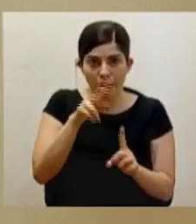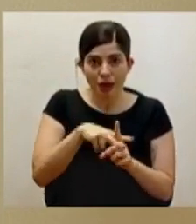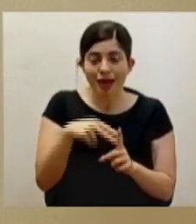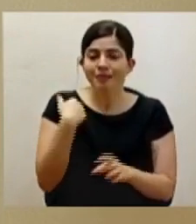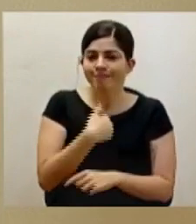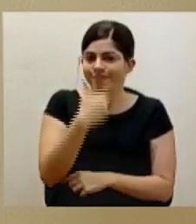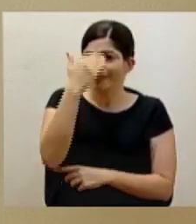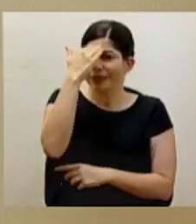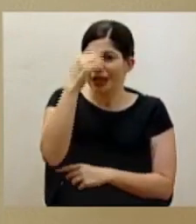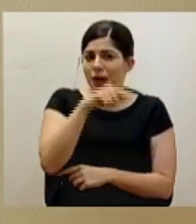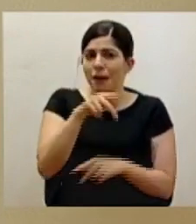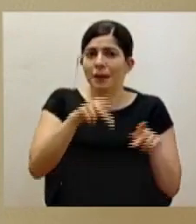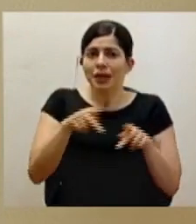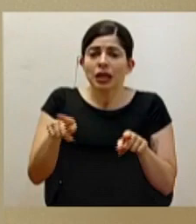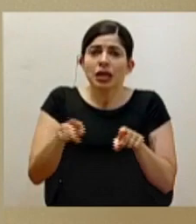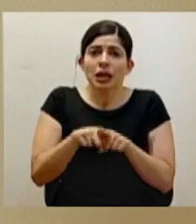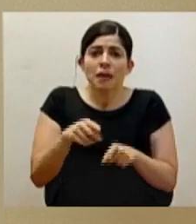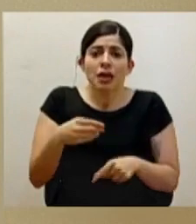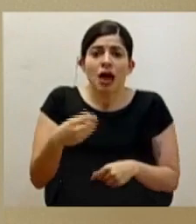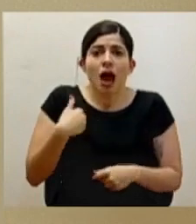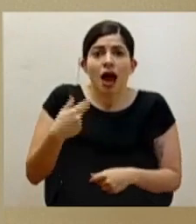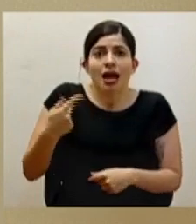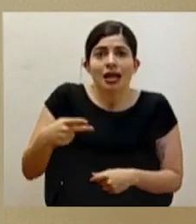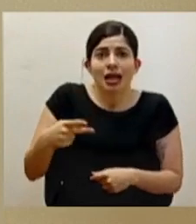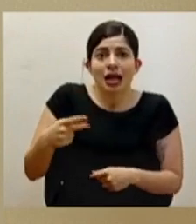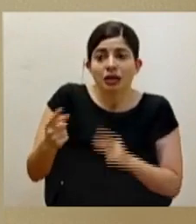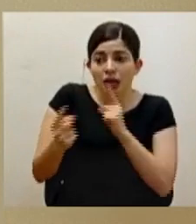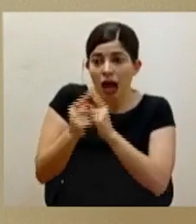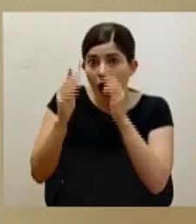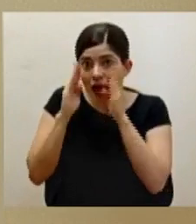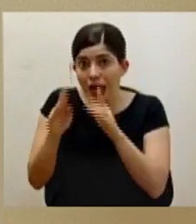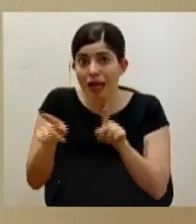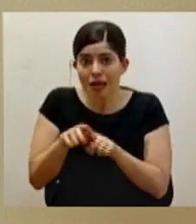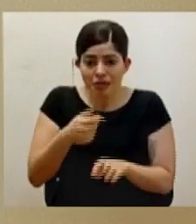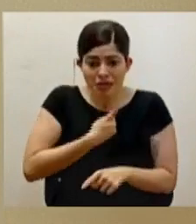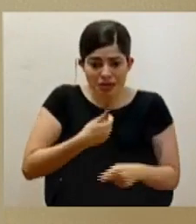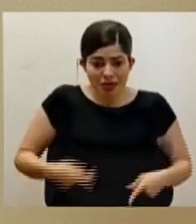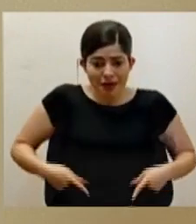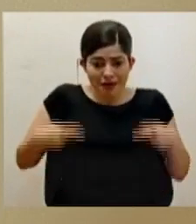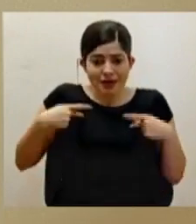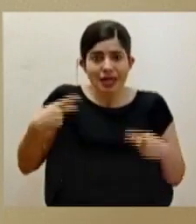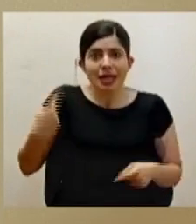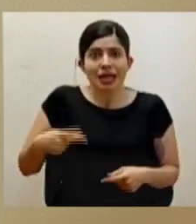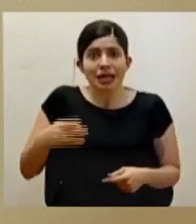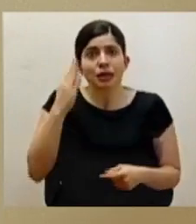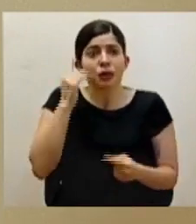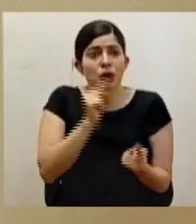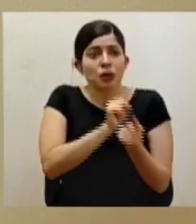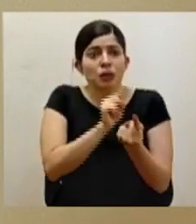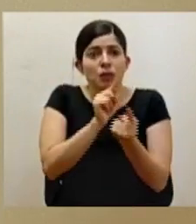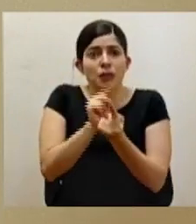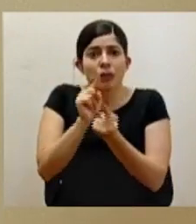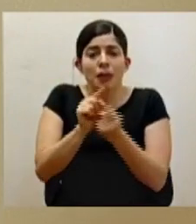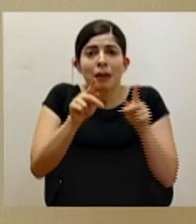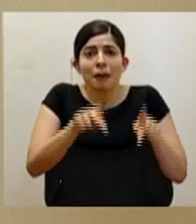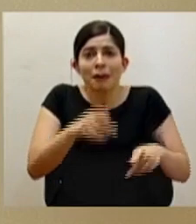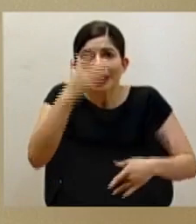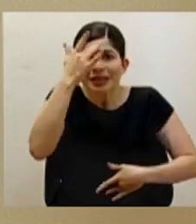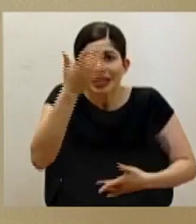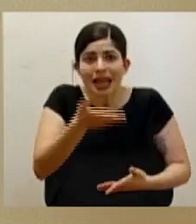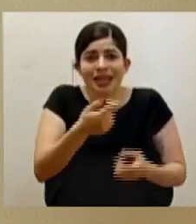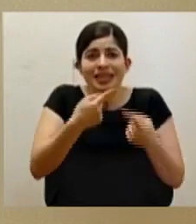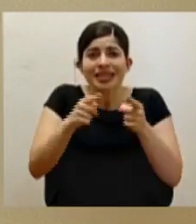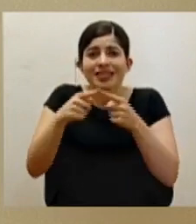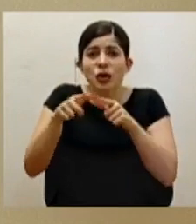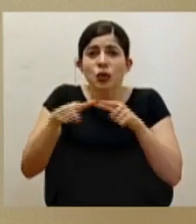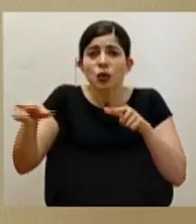Sabemos que estas personas también arriesgan a las personas que van a ser atendidas, pero también arriesgan su propia vida al estar en contacto múltiple con pacientes, con personas que vienen de diferentes